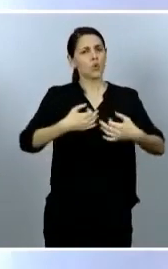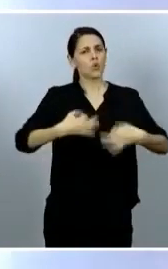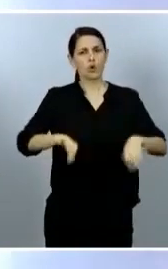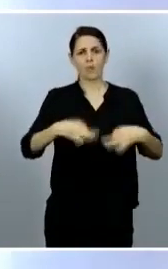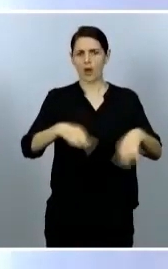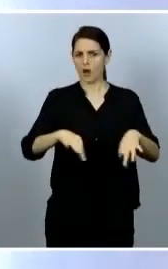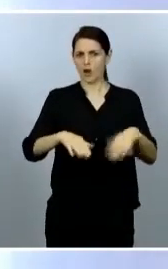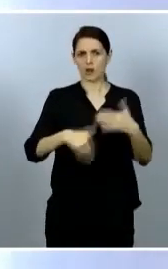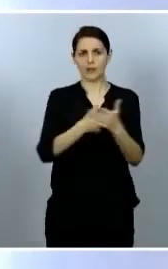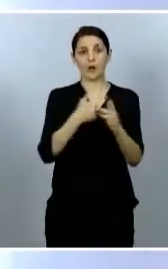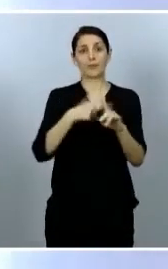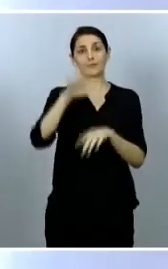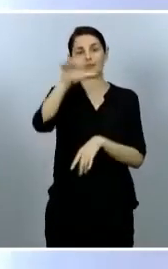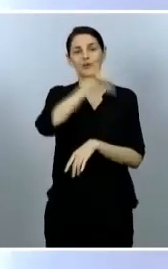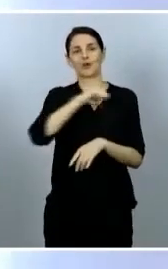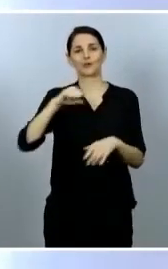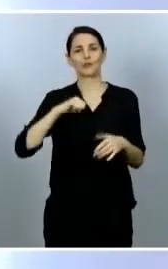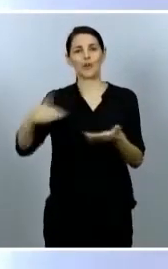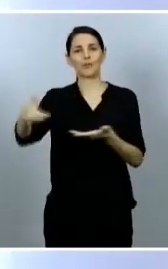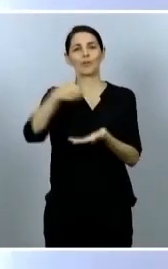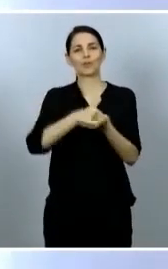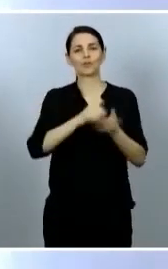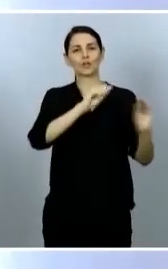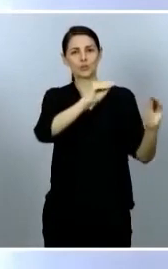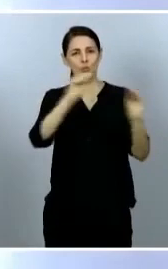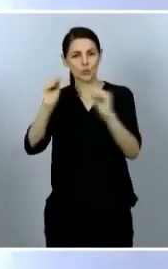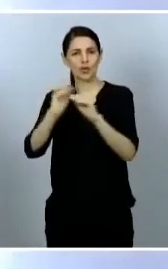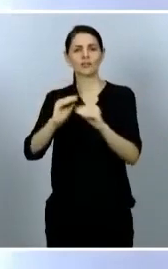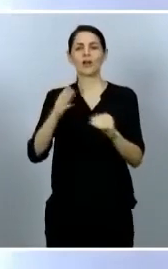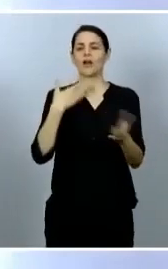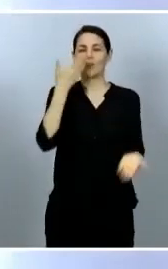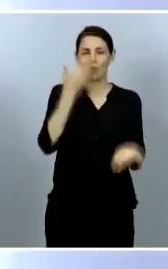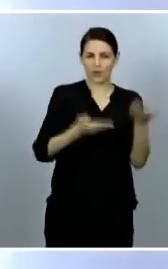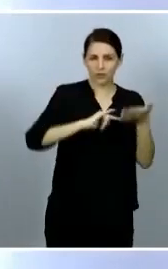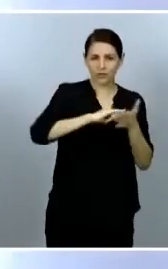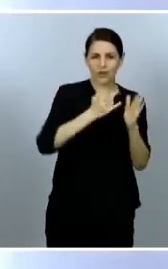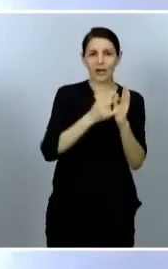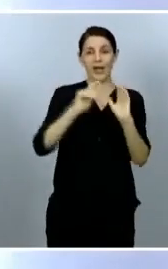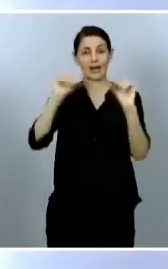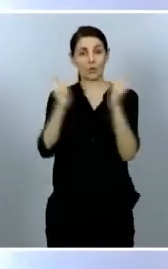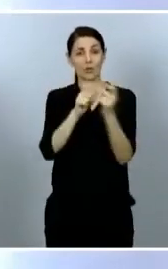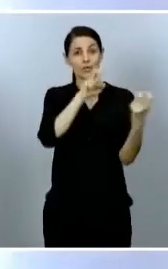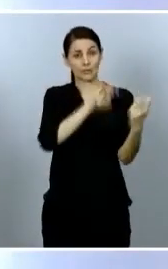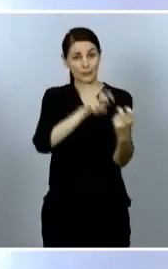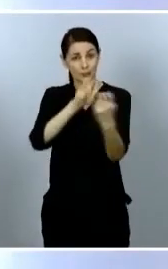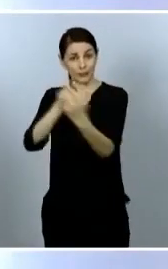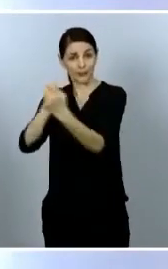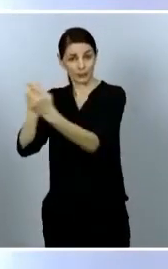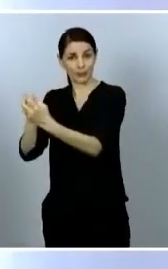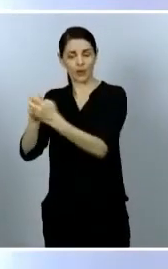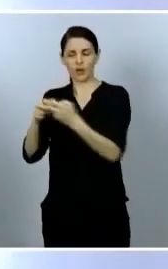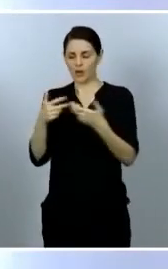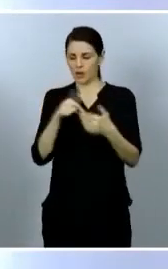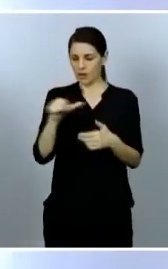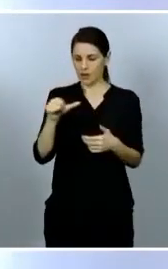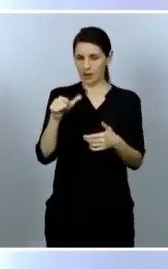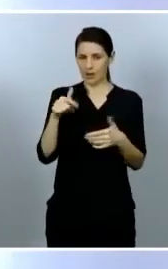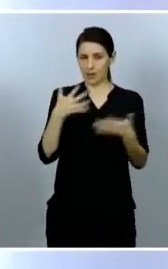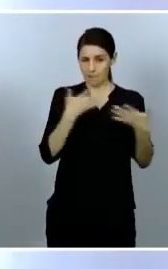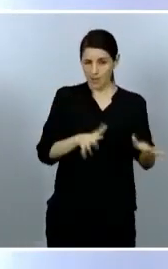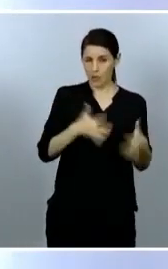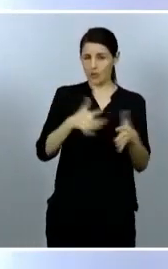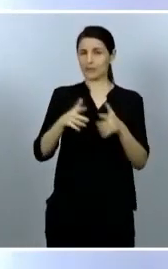autónomas, valoración técnica y reuniones bilaterales que hemos celebrado entre el miércoles y el jueves, en número de 17